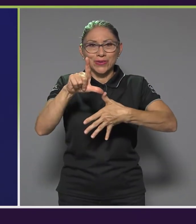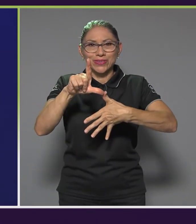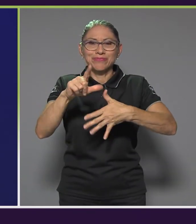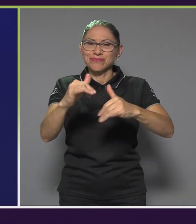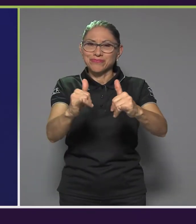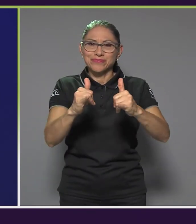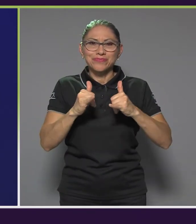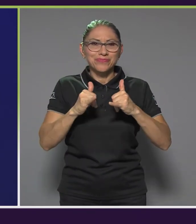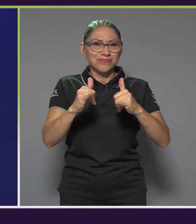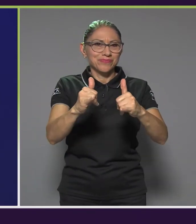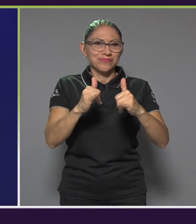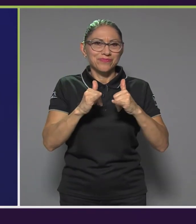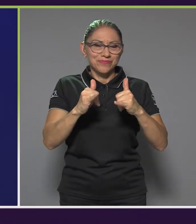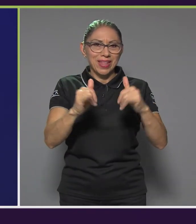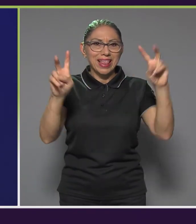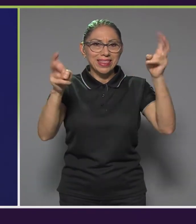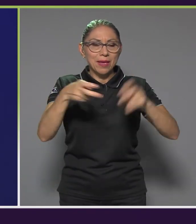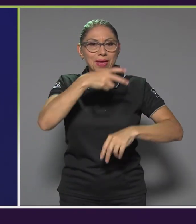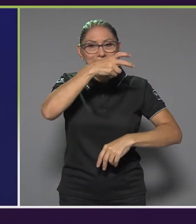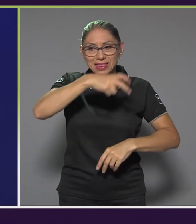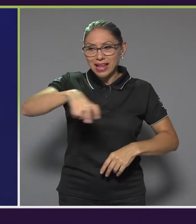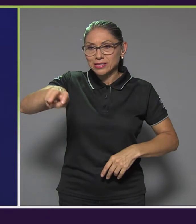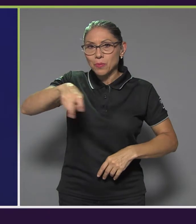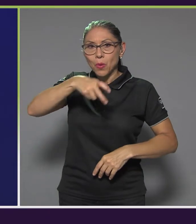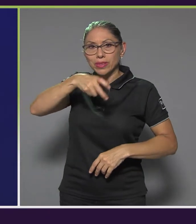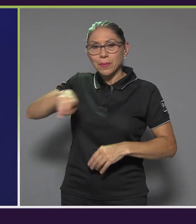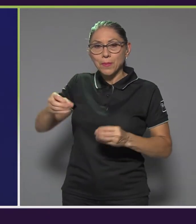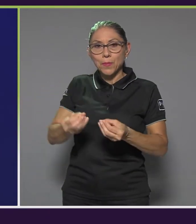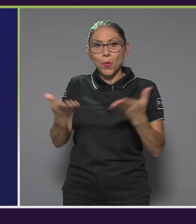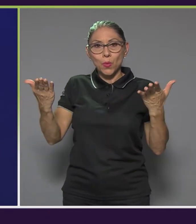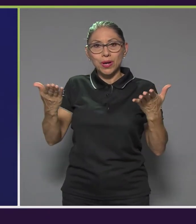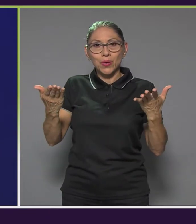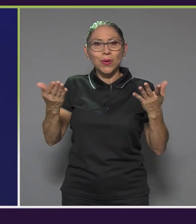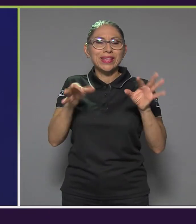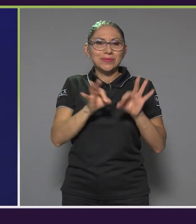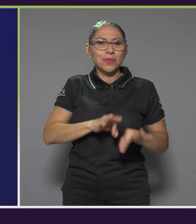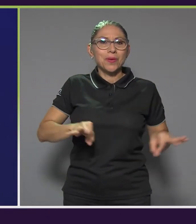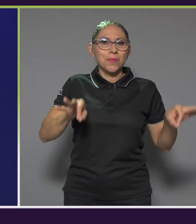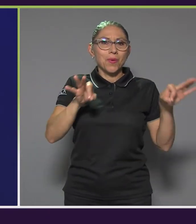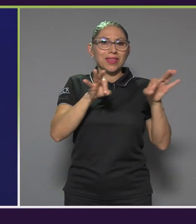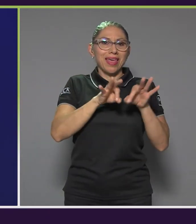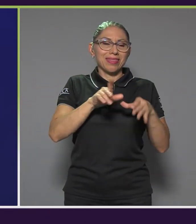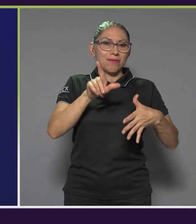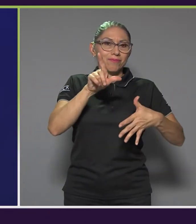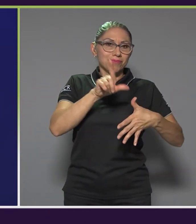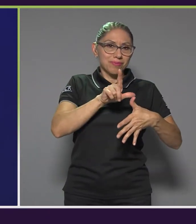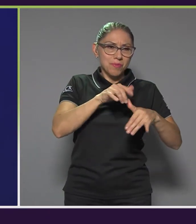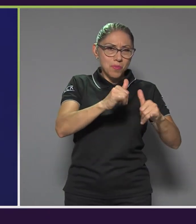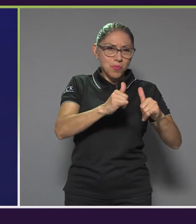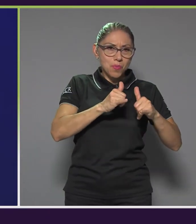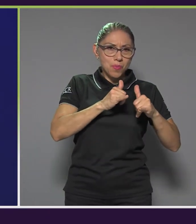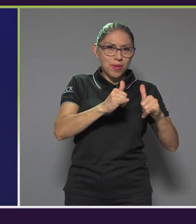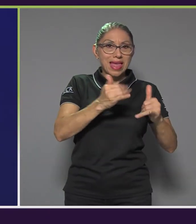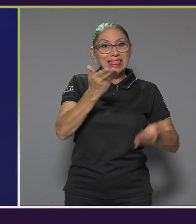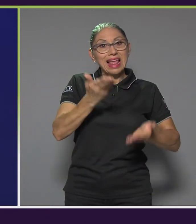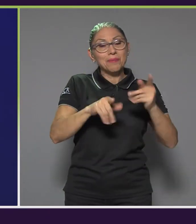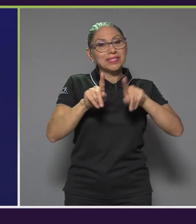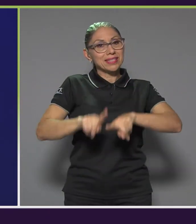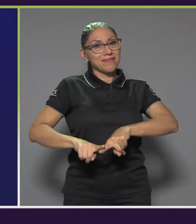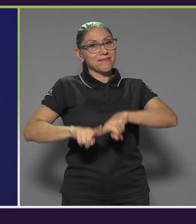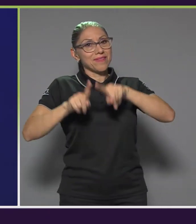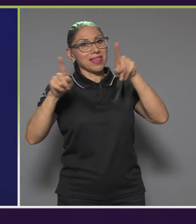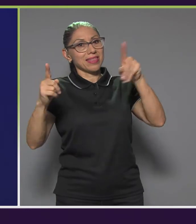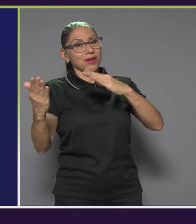importante y puede ser que haya una diferencia, por ejemplo, en que hay en Europa en este momento, ¿verdad? Es diferente